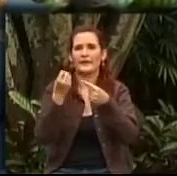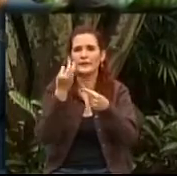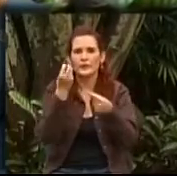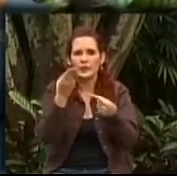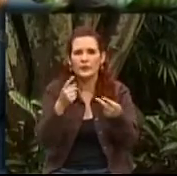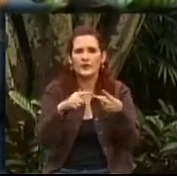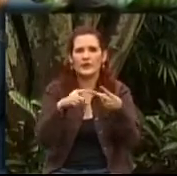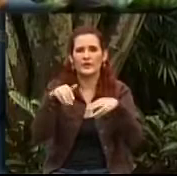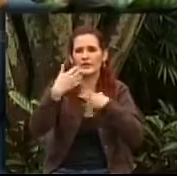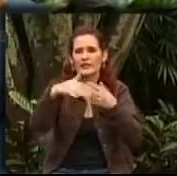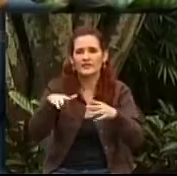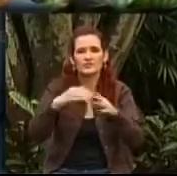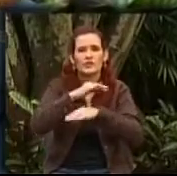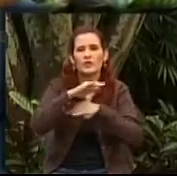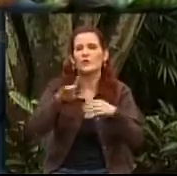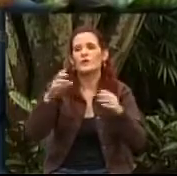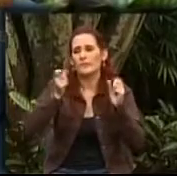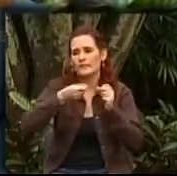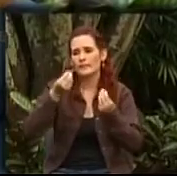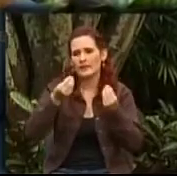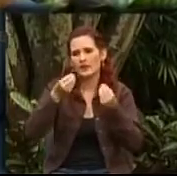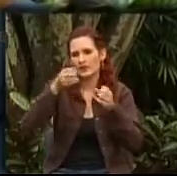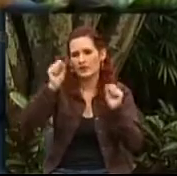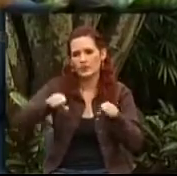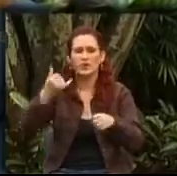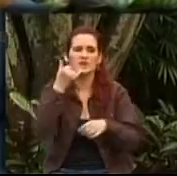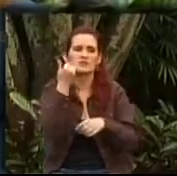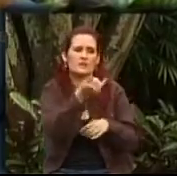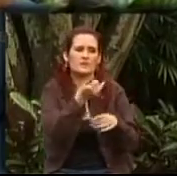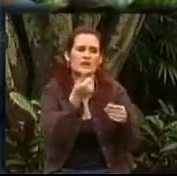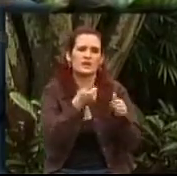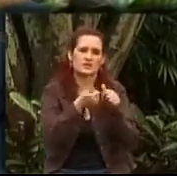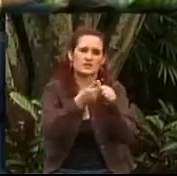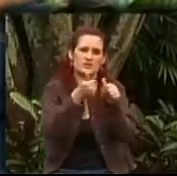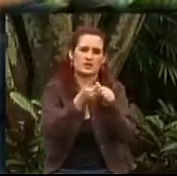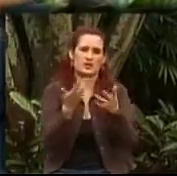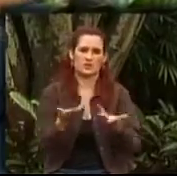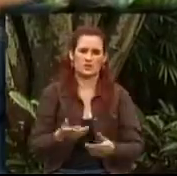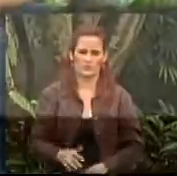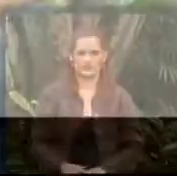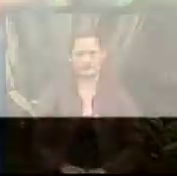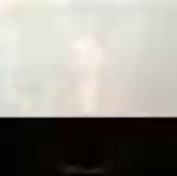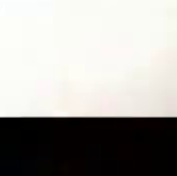si es posible dirección o por lo menos para que estas personas puedan llamarlos y reciban la orientación. El informe.